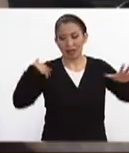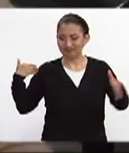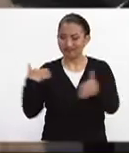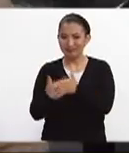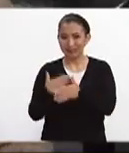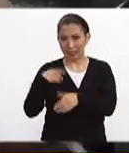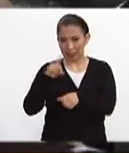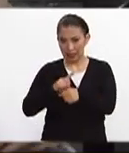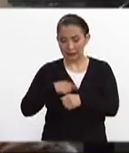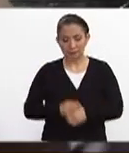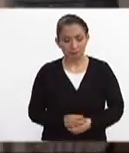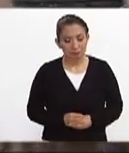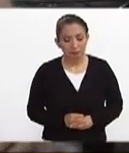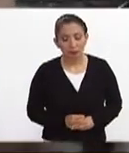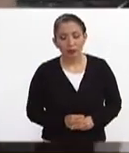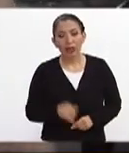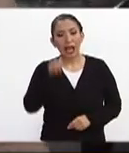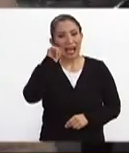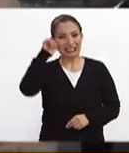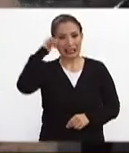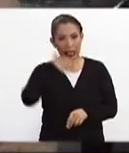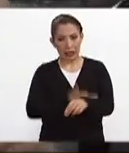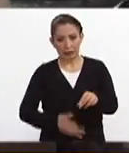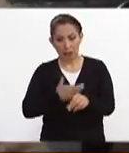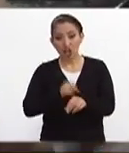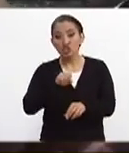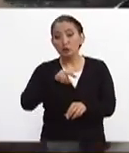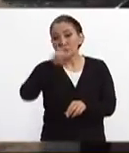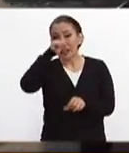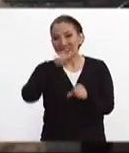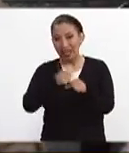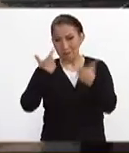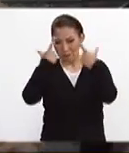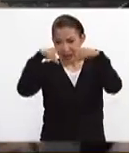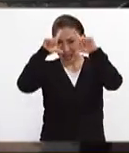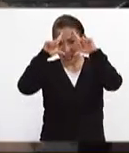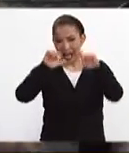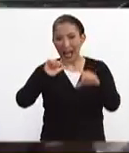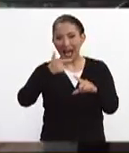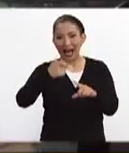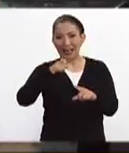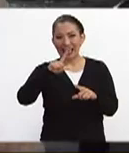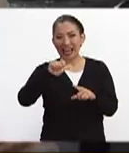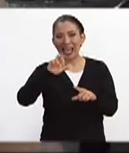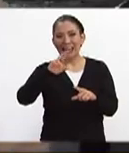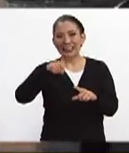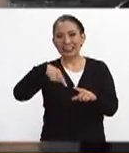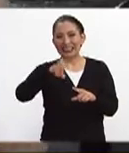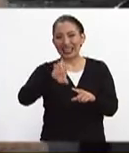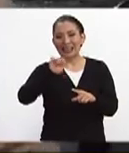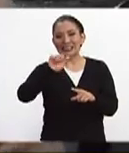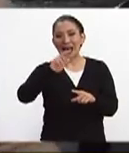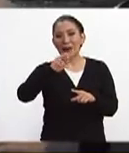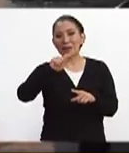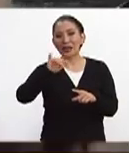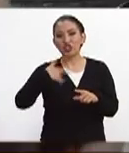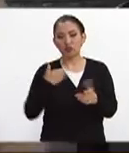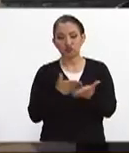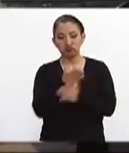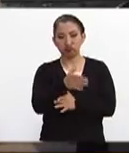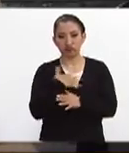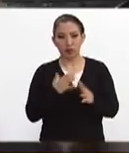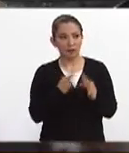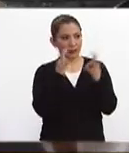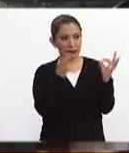estos últimos días ayer por la tarde el subsecretario de la Marina Ángel Enrique Sarmiento sale a dar un comunicado